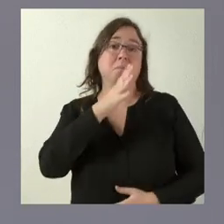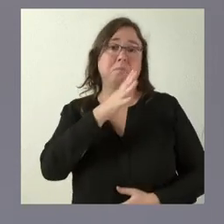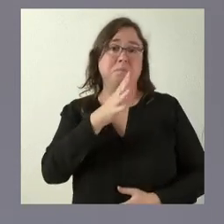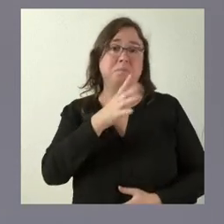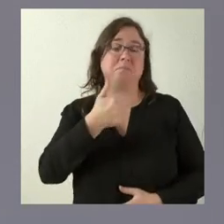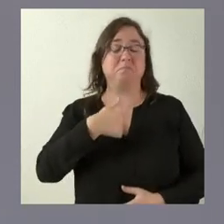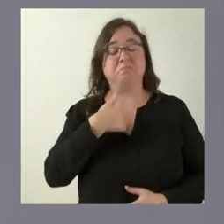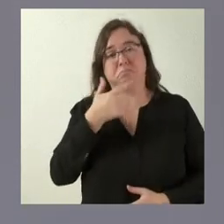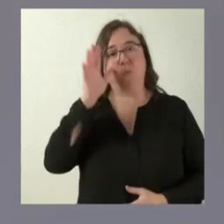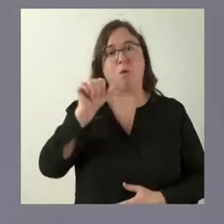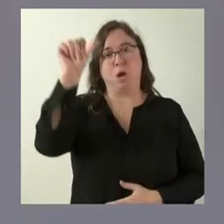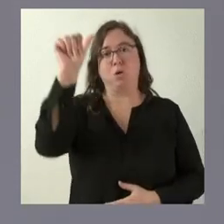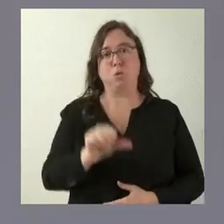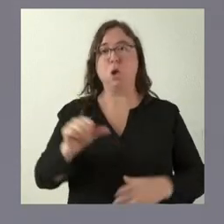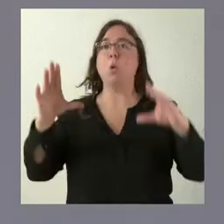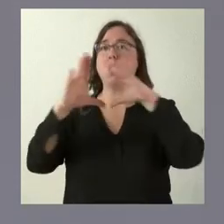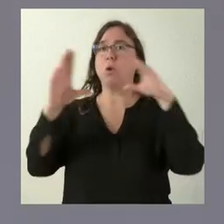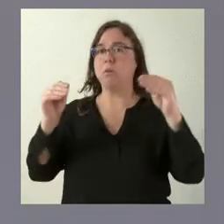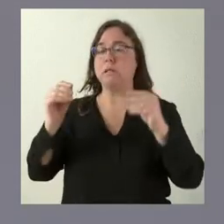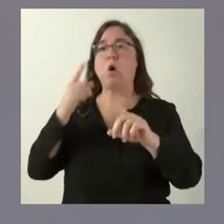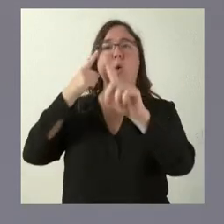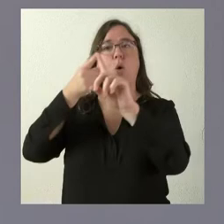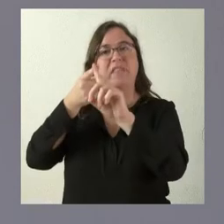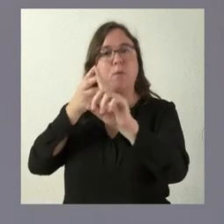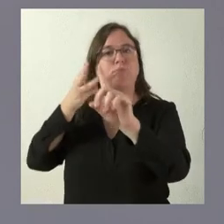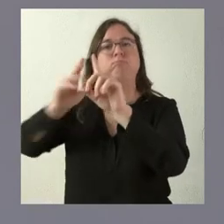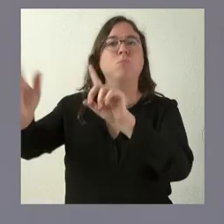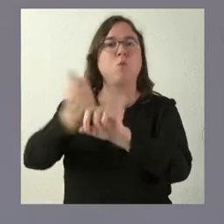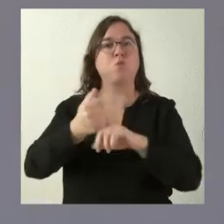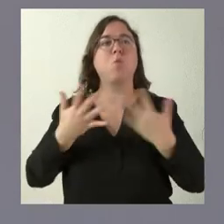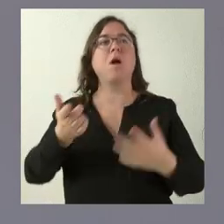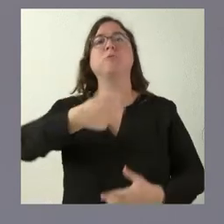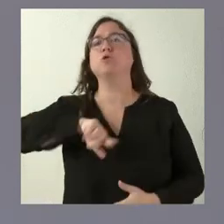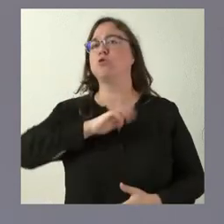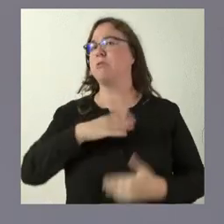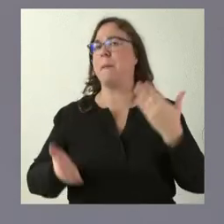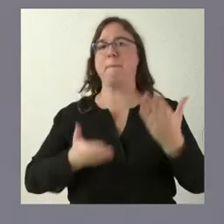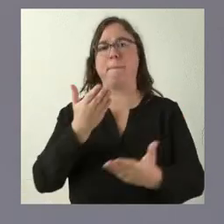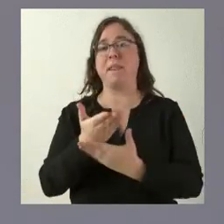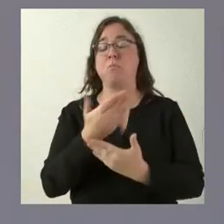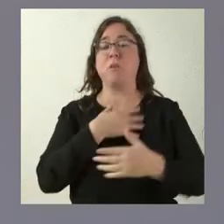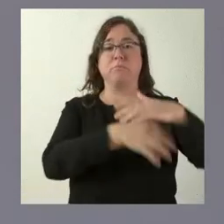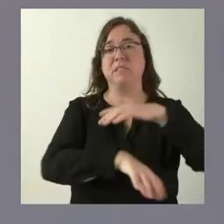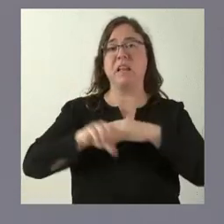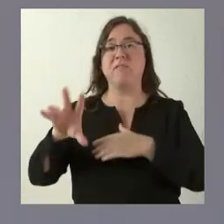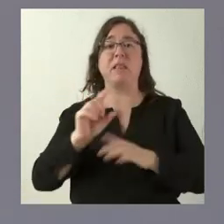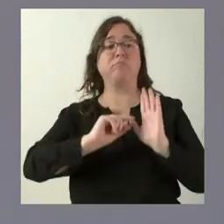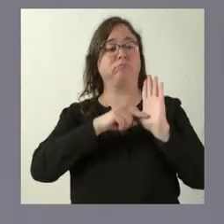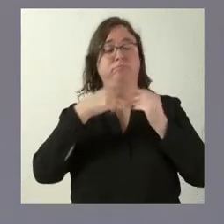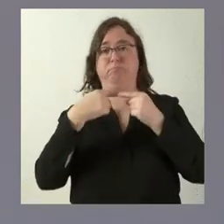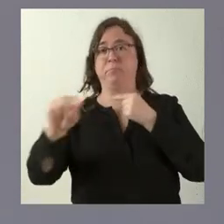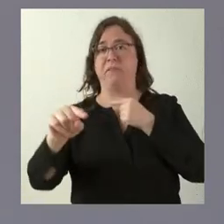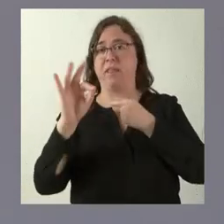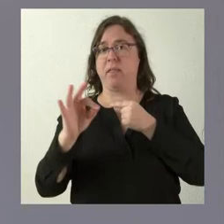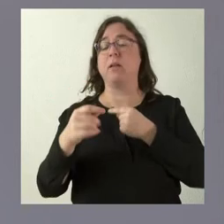también escuchamos dos a las universidades cuáles son sus objetivos y fines en esta meta y lo que hacemos es transferirles esta cantidad que es la que figura en la transferencia finalista que el Estado